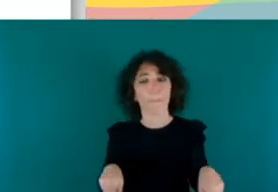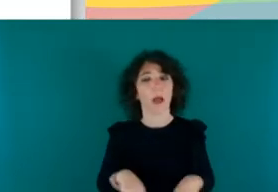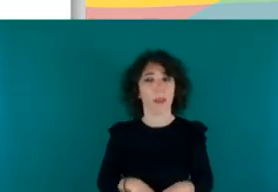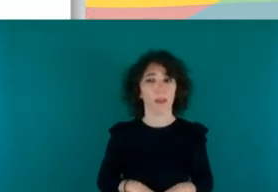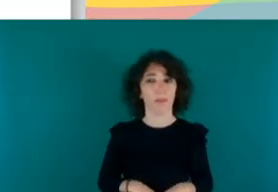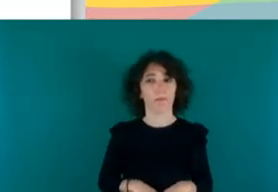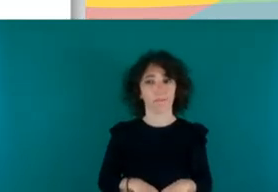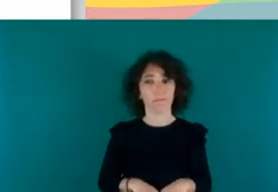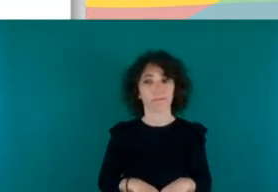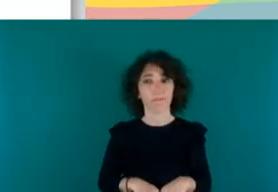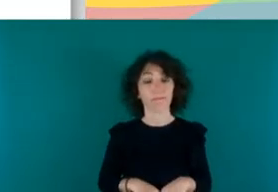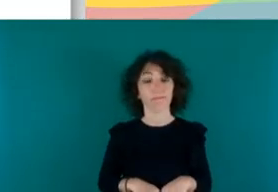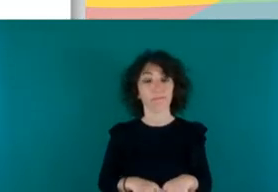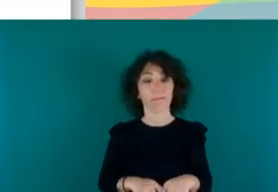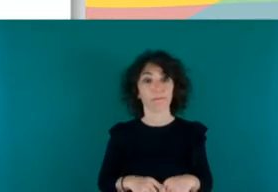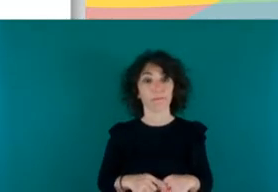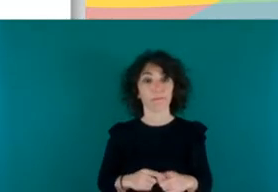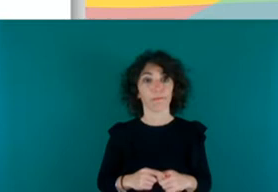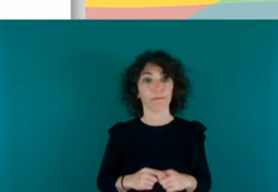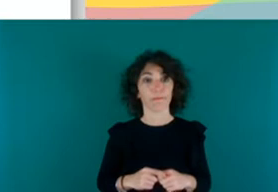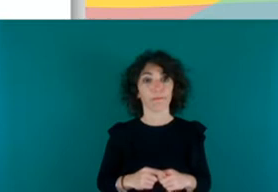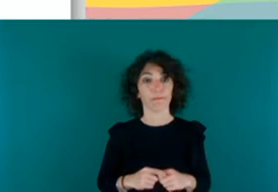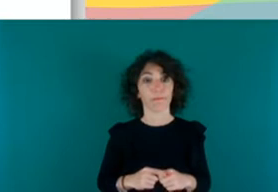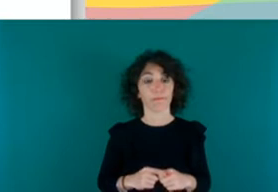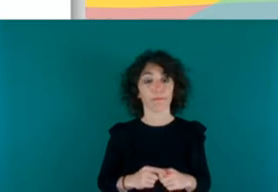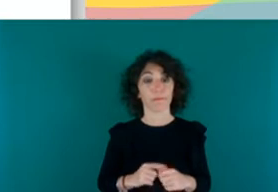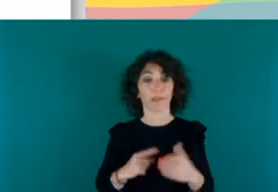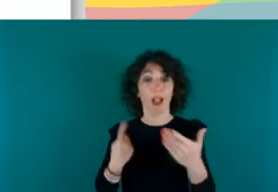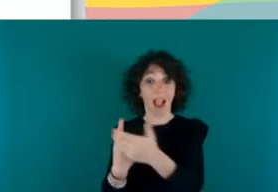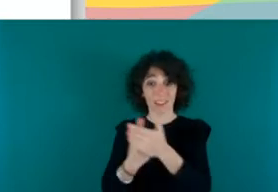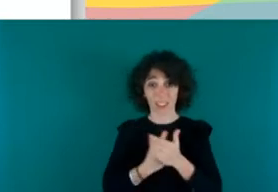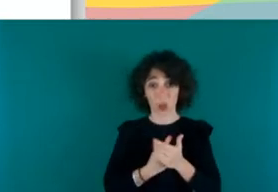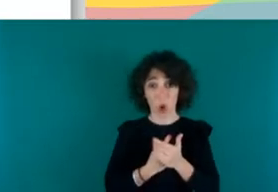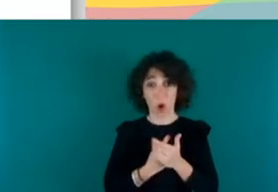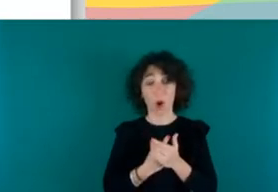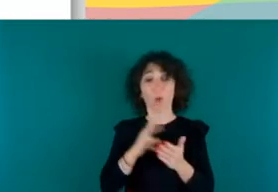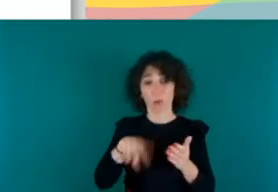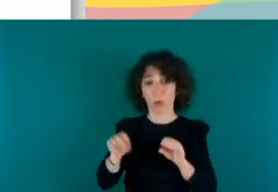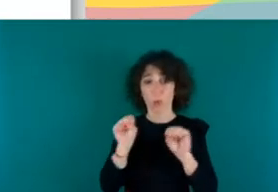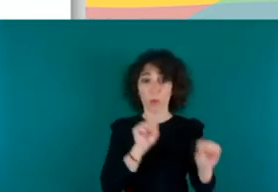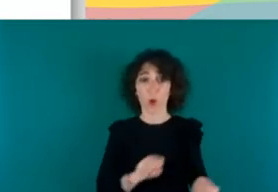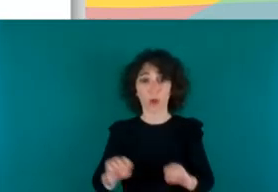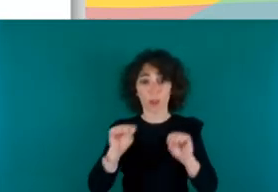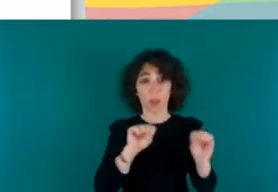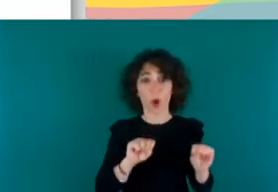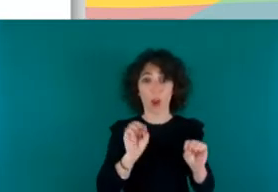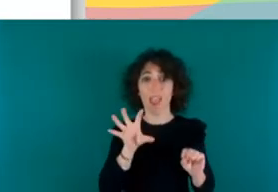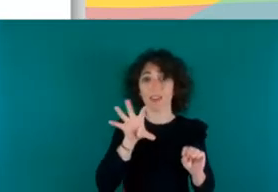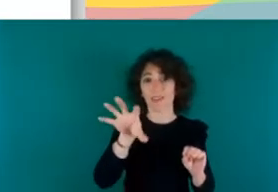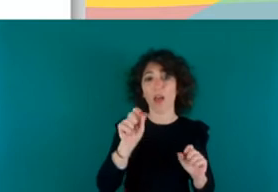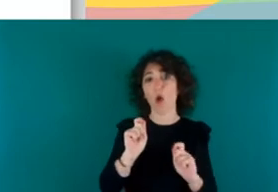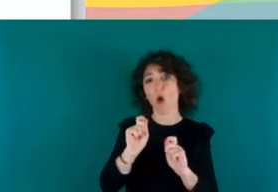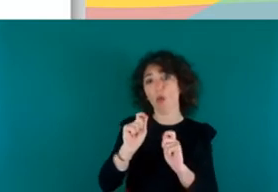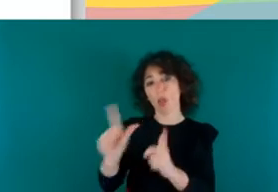Bueno, pues el asilo es la protección que un Estado otorga a